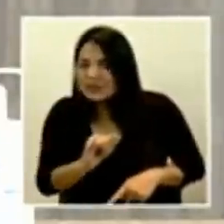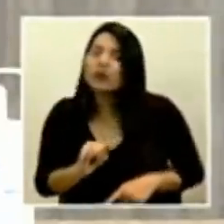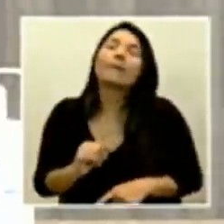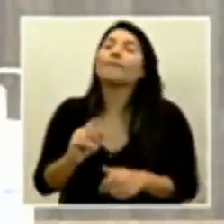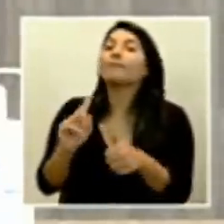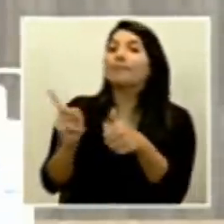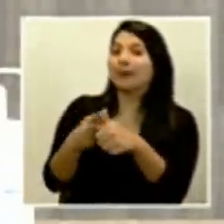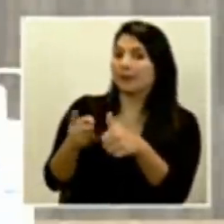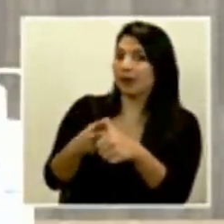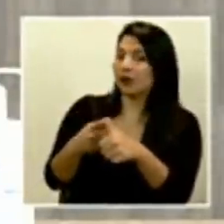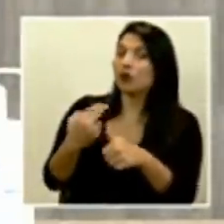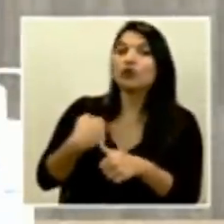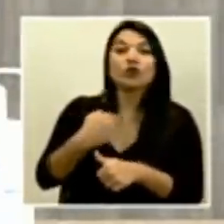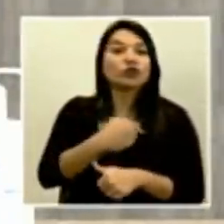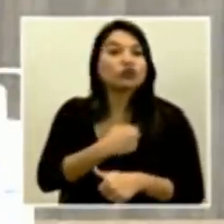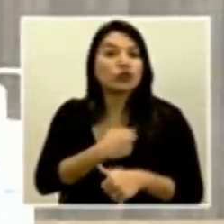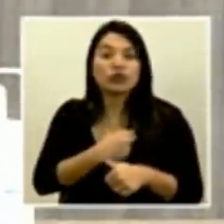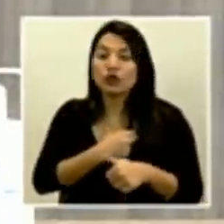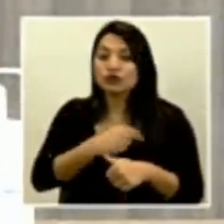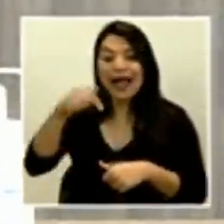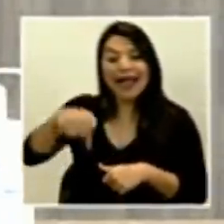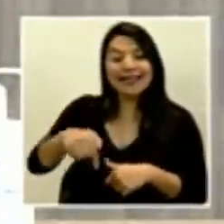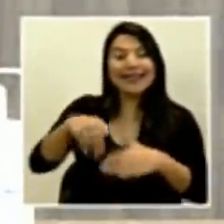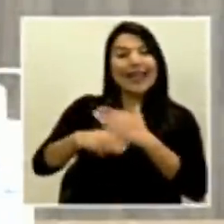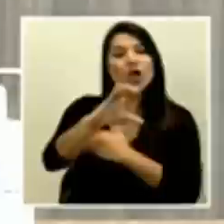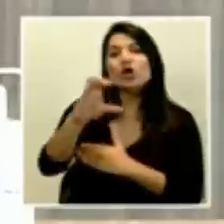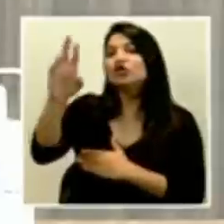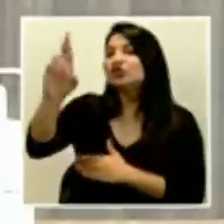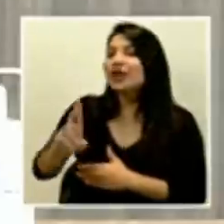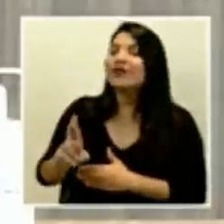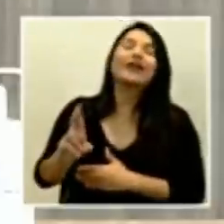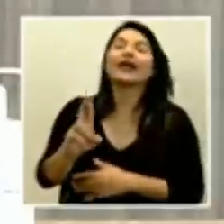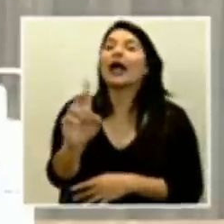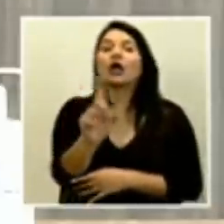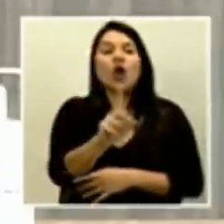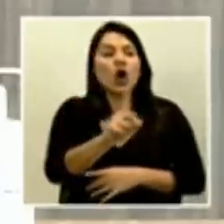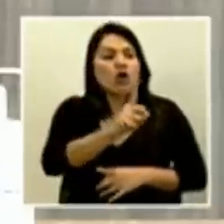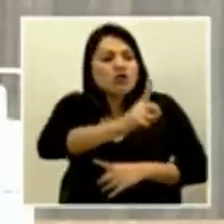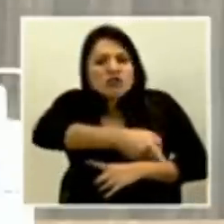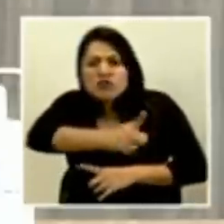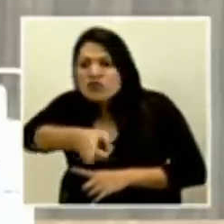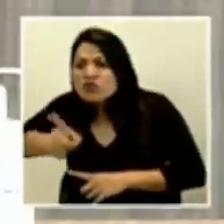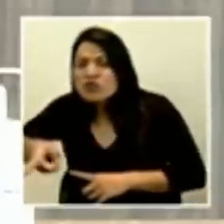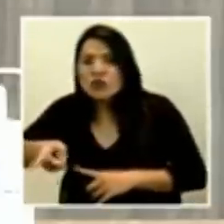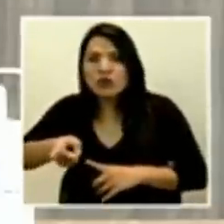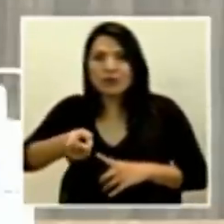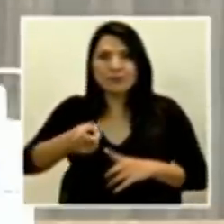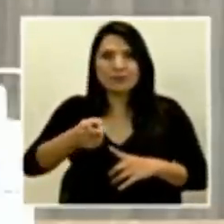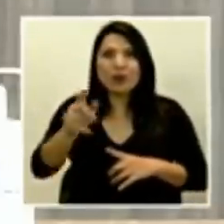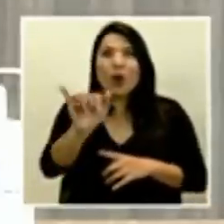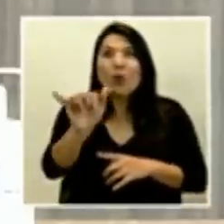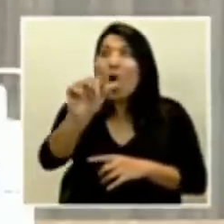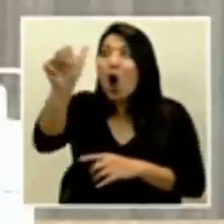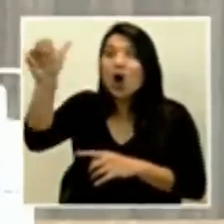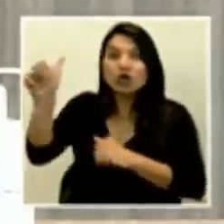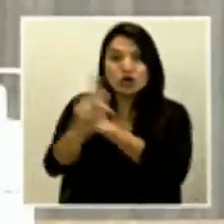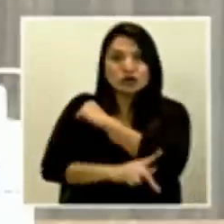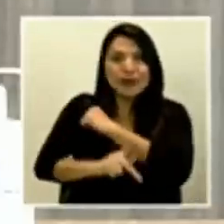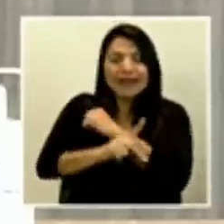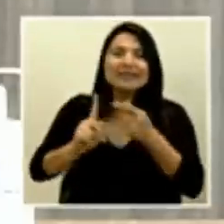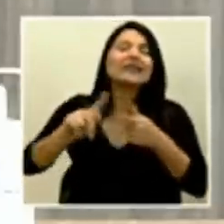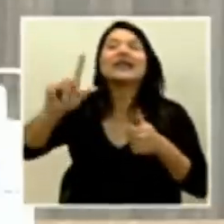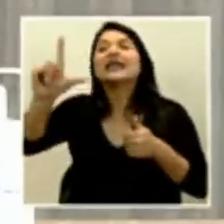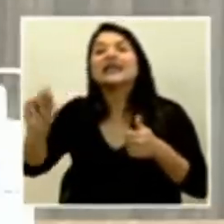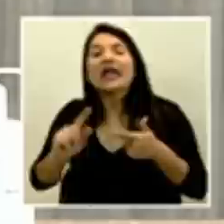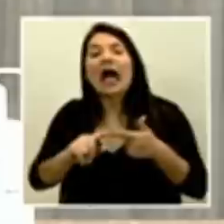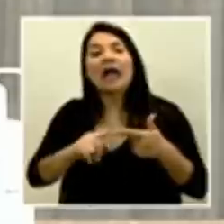aclarar, nosotros no hemos tenido una cuarentena generalizada como lo han tenido otros países como Italia, España, China en su momento.